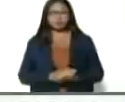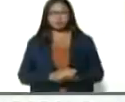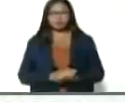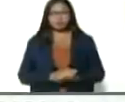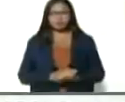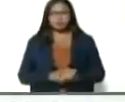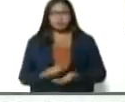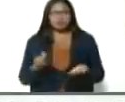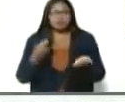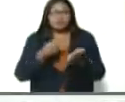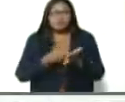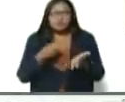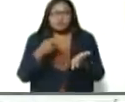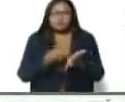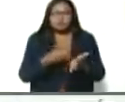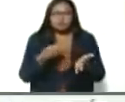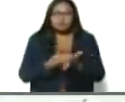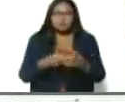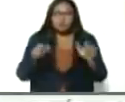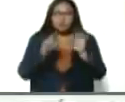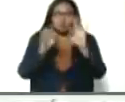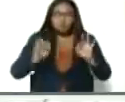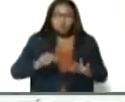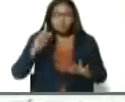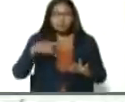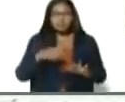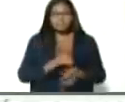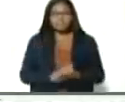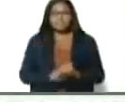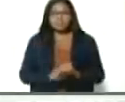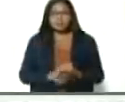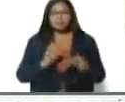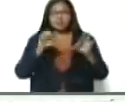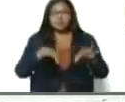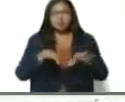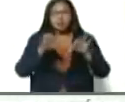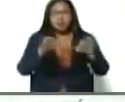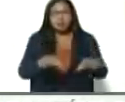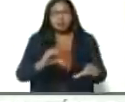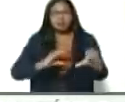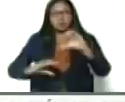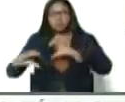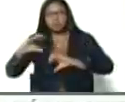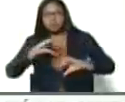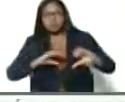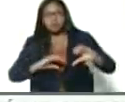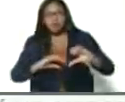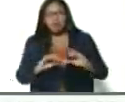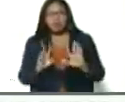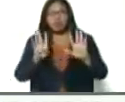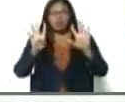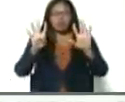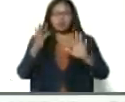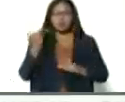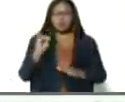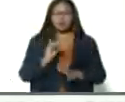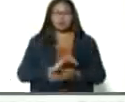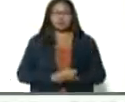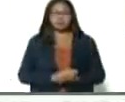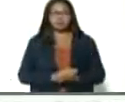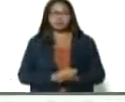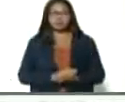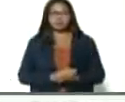financiero, en el campo organizativo, en el campo científico. Aquí están los nueve vértices. El primer